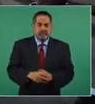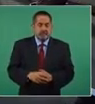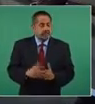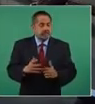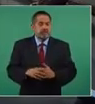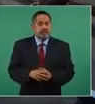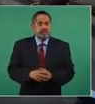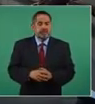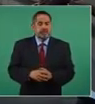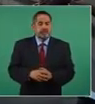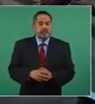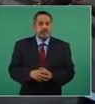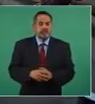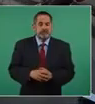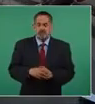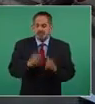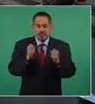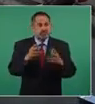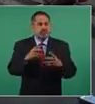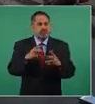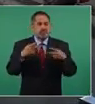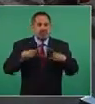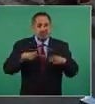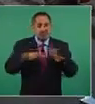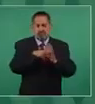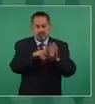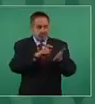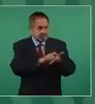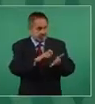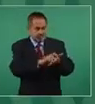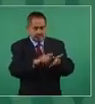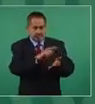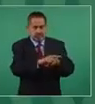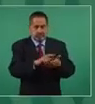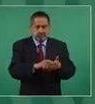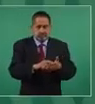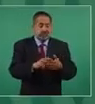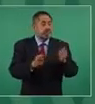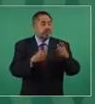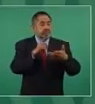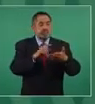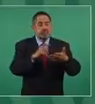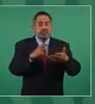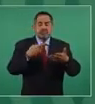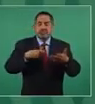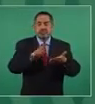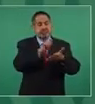Y muchos periodistas, articulistas,